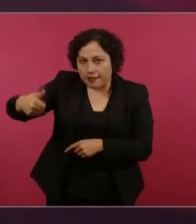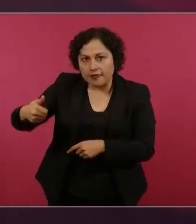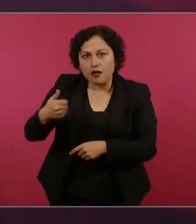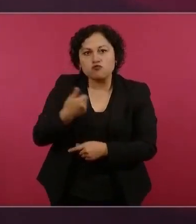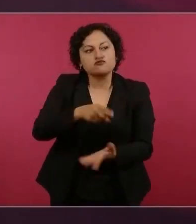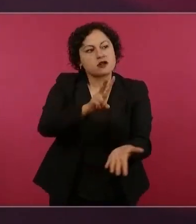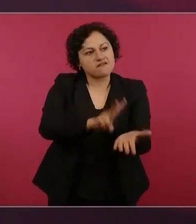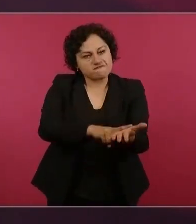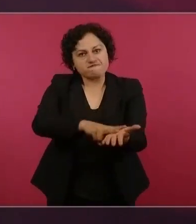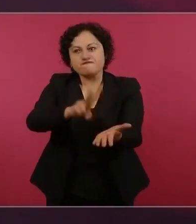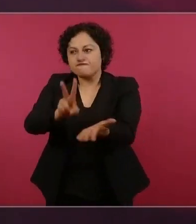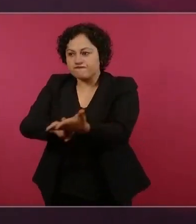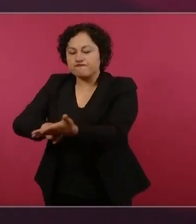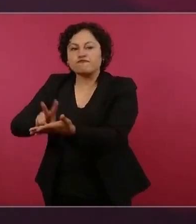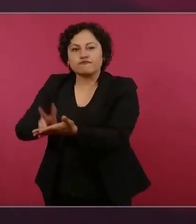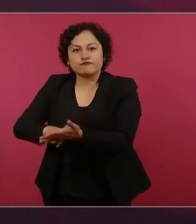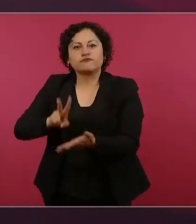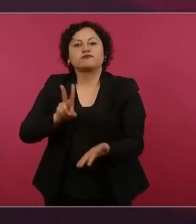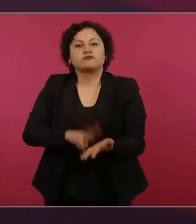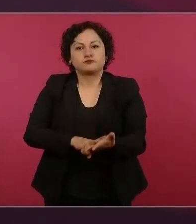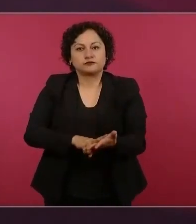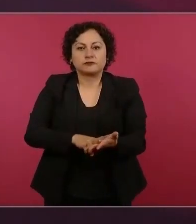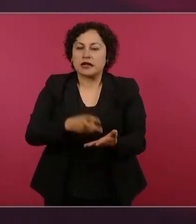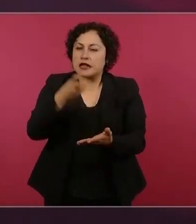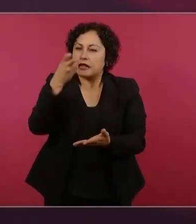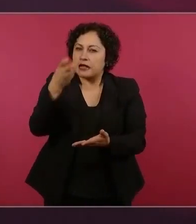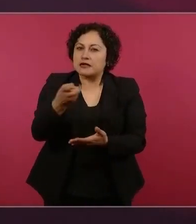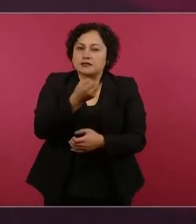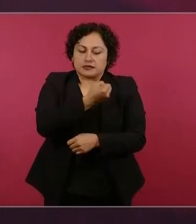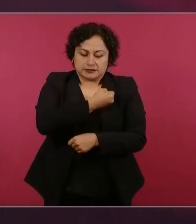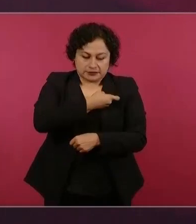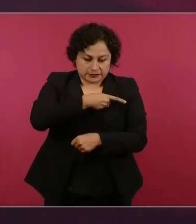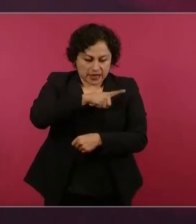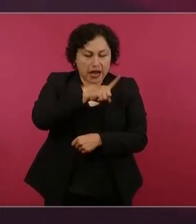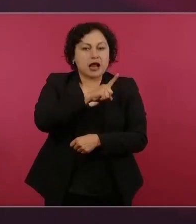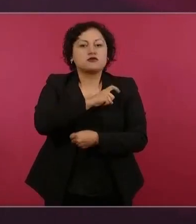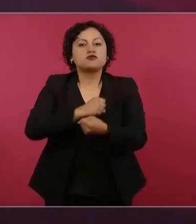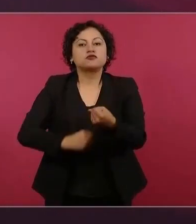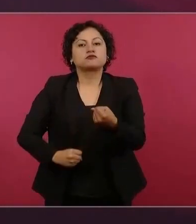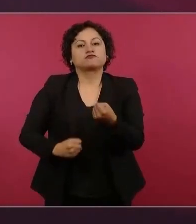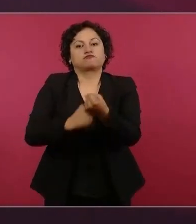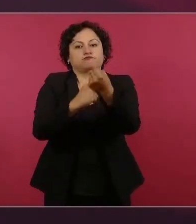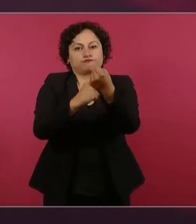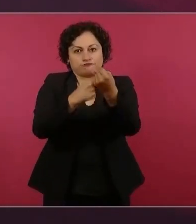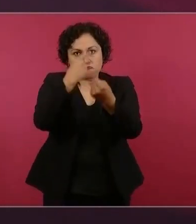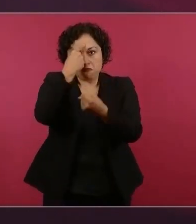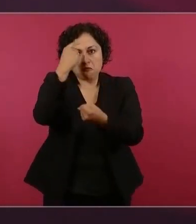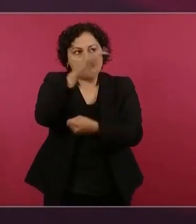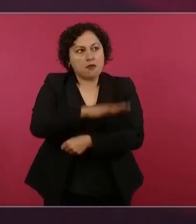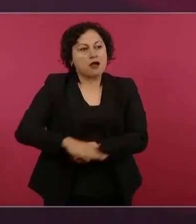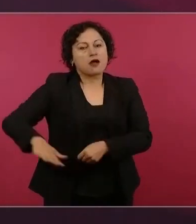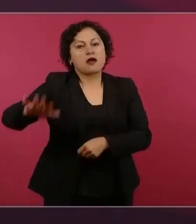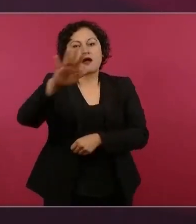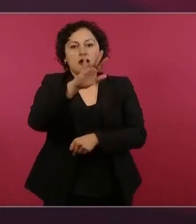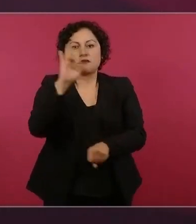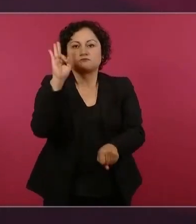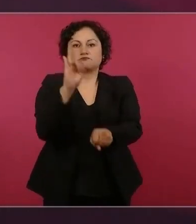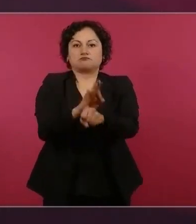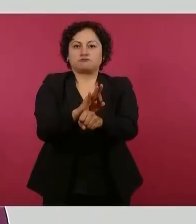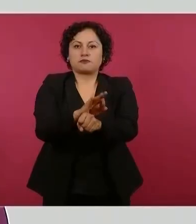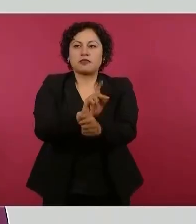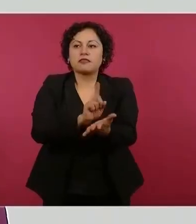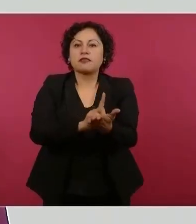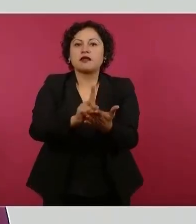y donde la salud es el cimiento sobre el cual se fortalecen todos los demás derechos